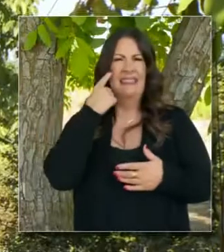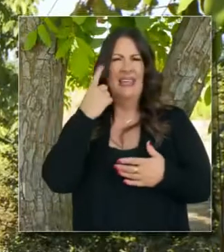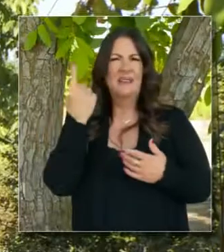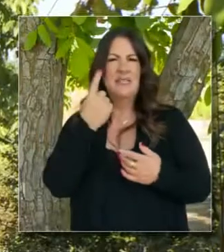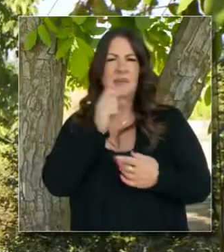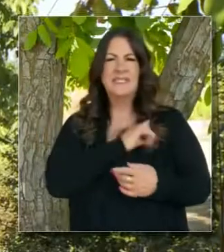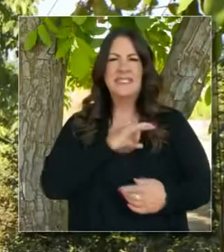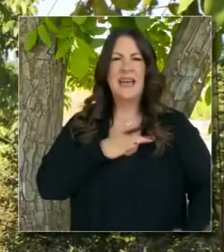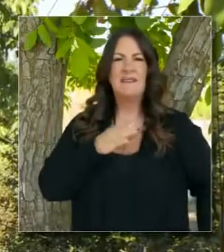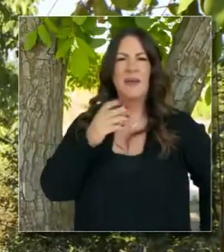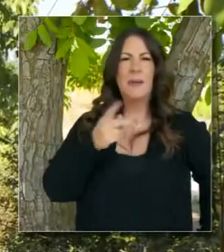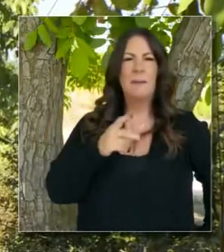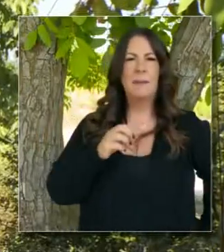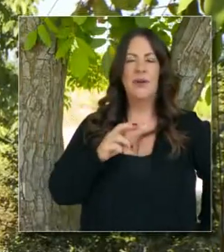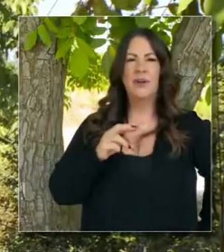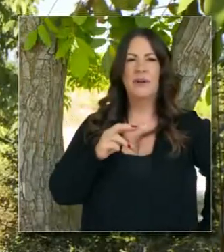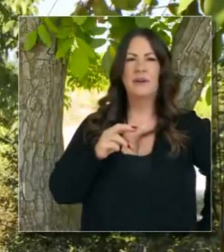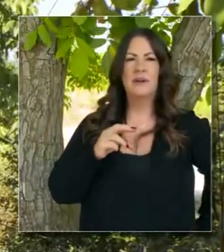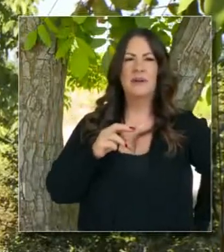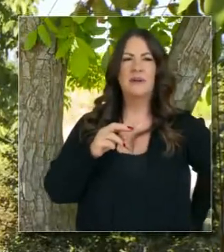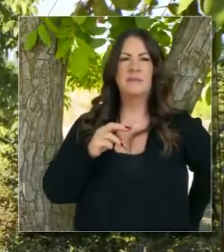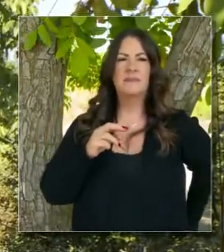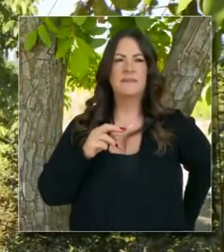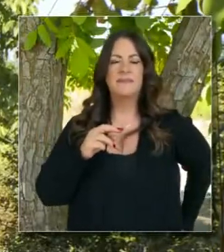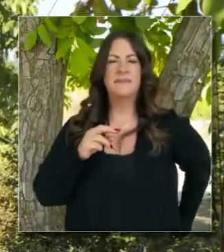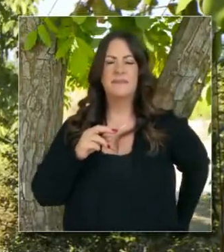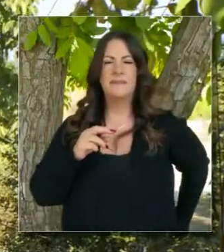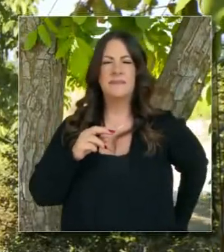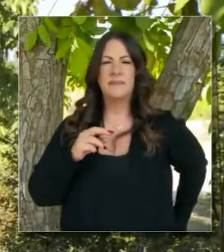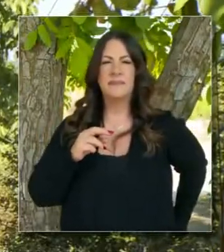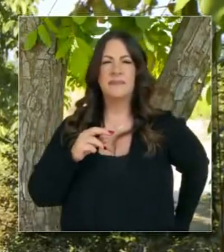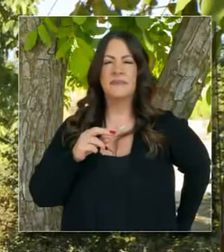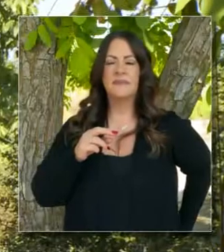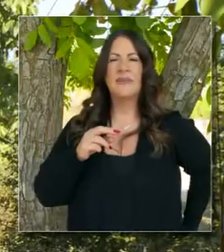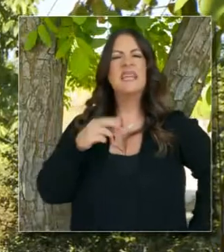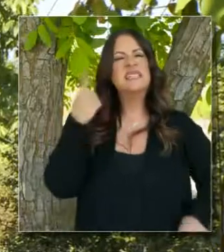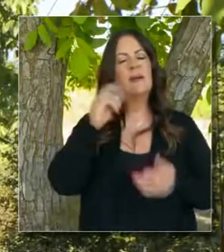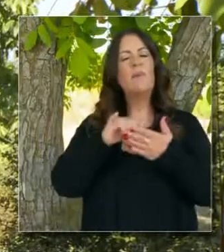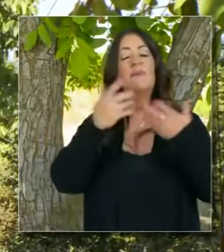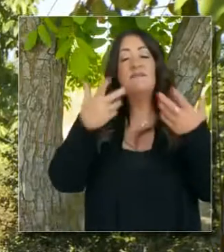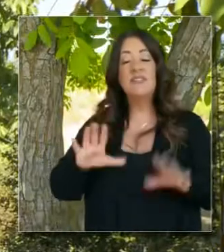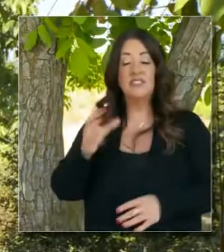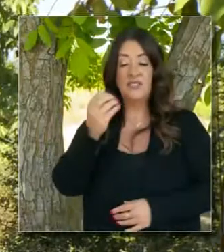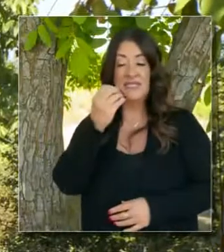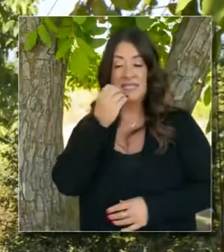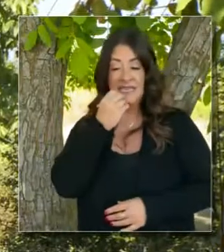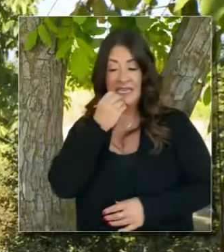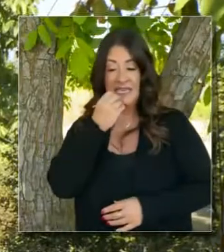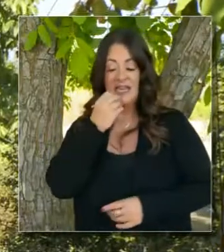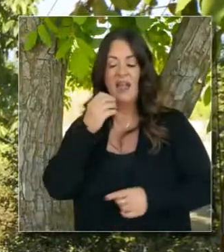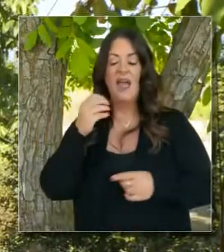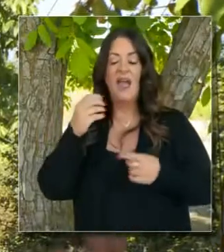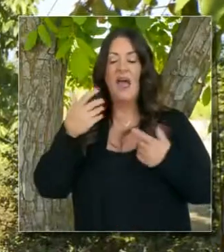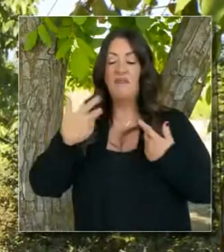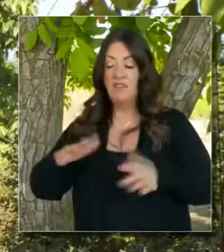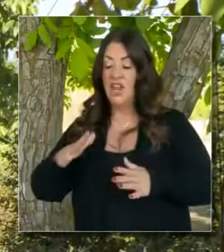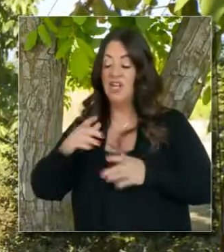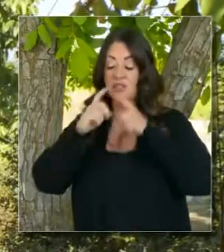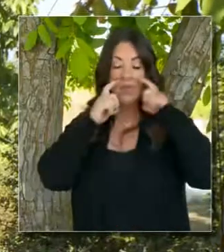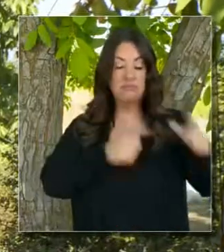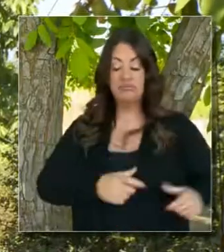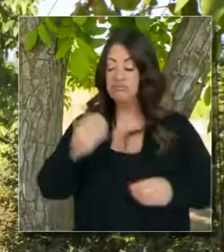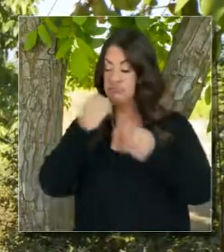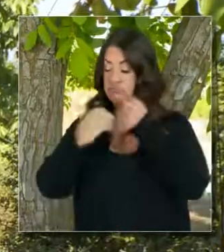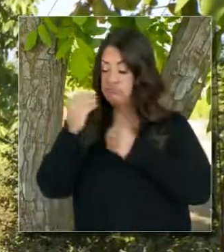espíritu, creo que un miembro del personal envió un tuiteo de una imagen visual que alguien que acababa de terminar comenzó a leer un libro.